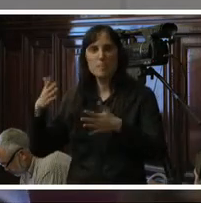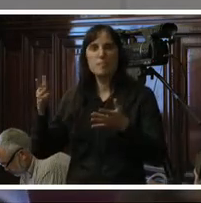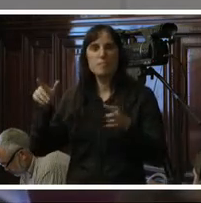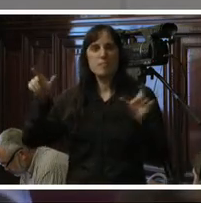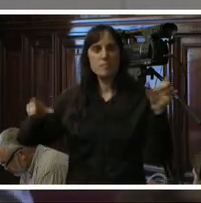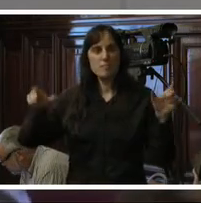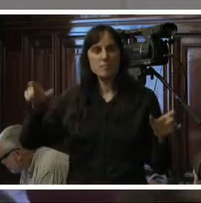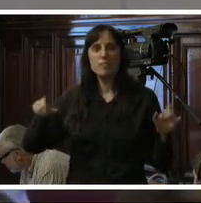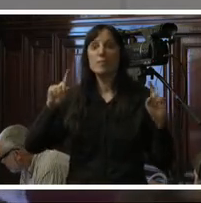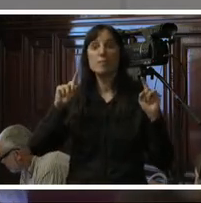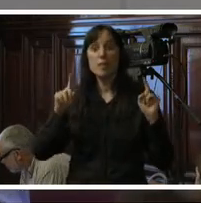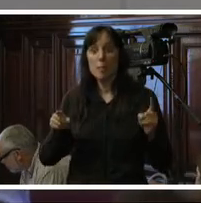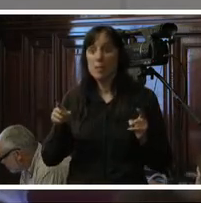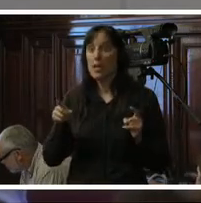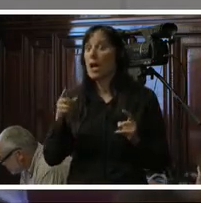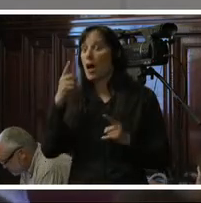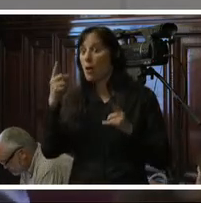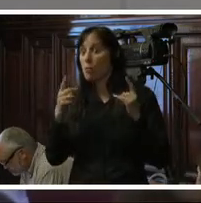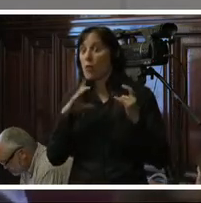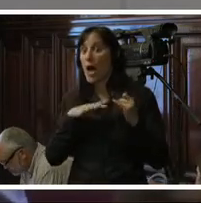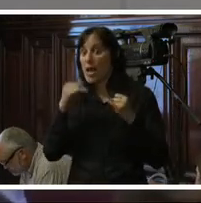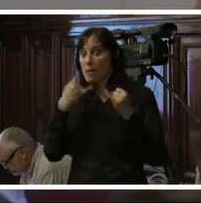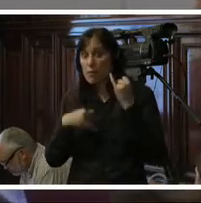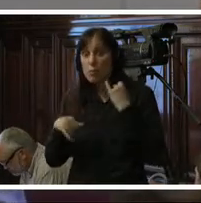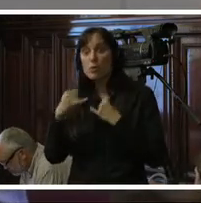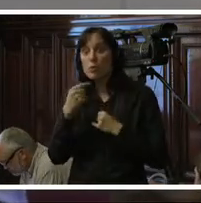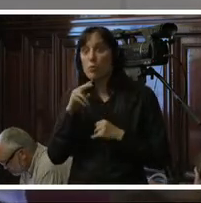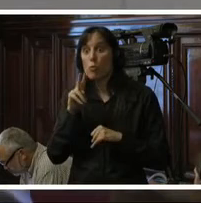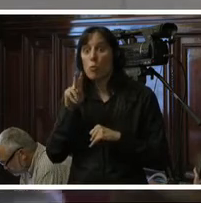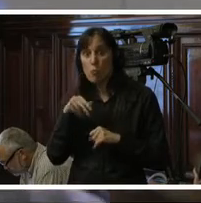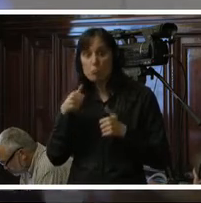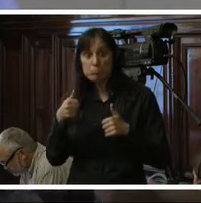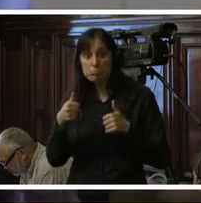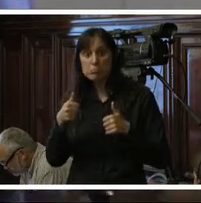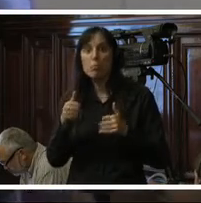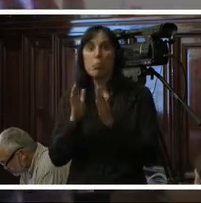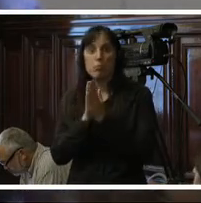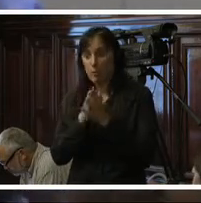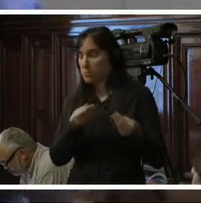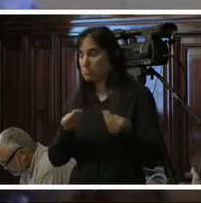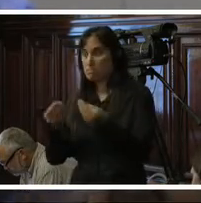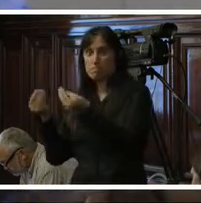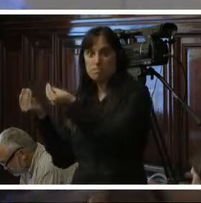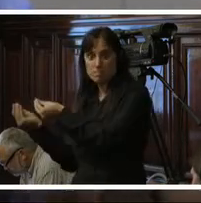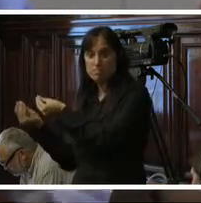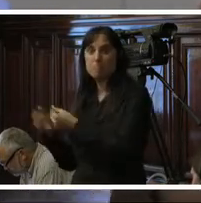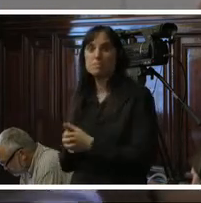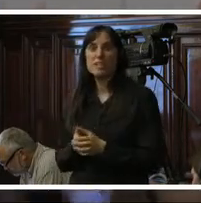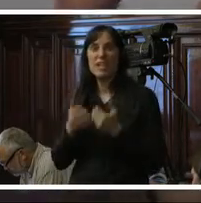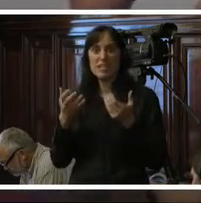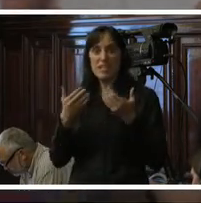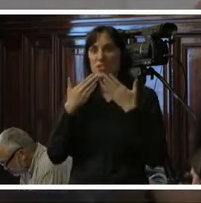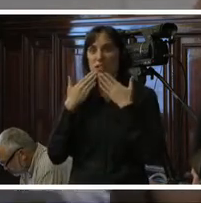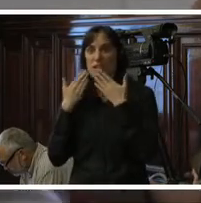y si tienen información que pueda ser útil por favor nos las hacen llegar quiero